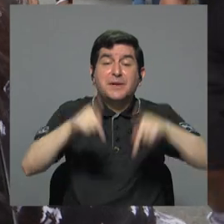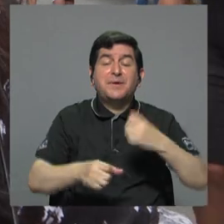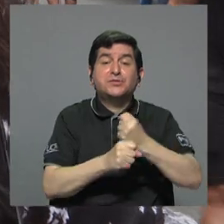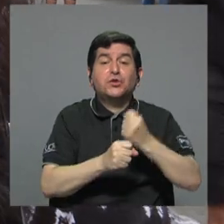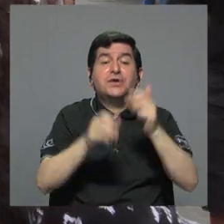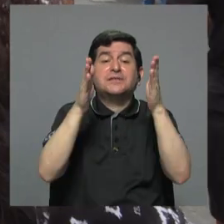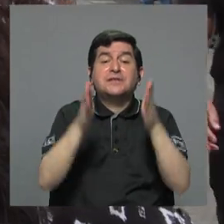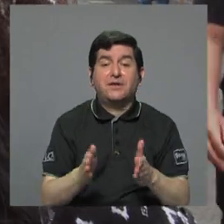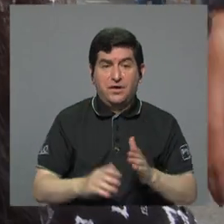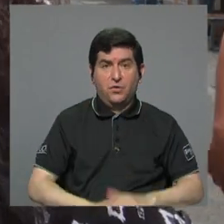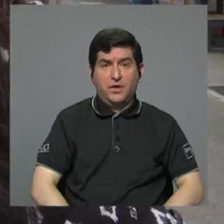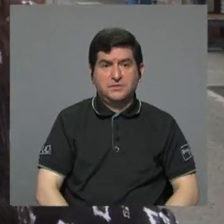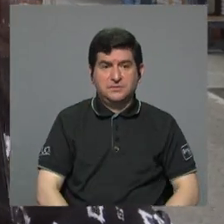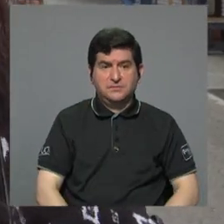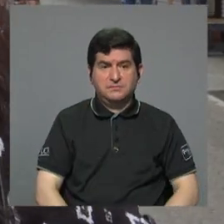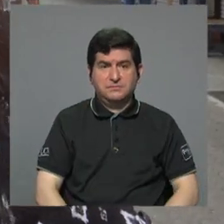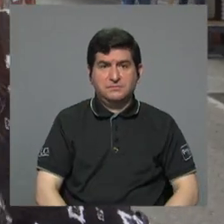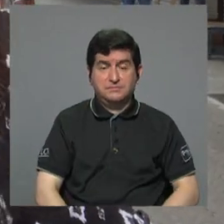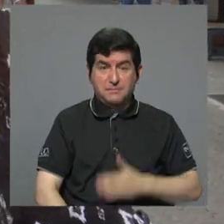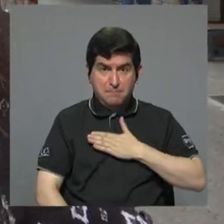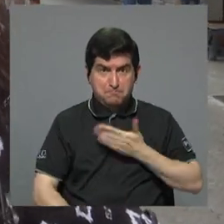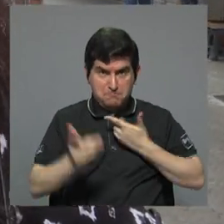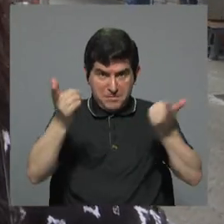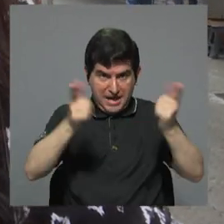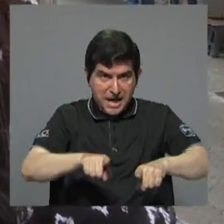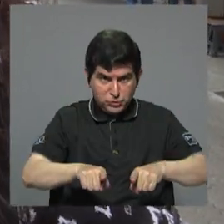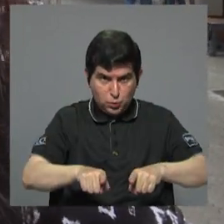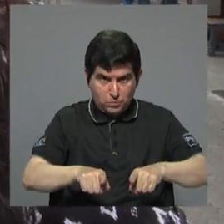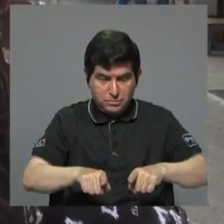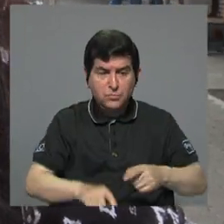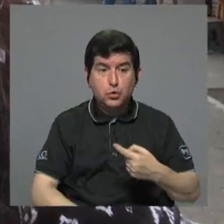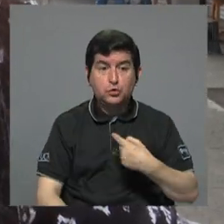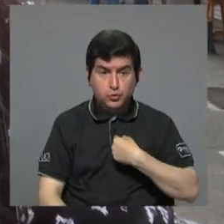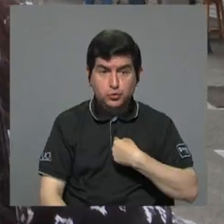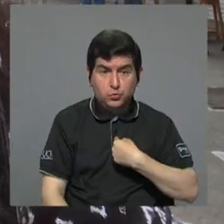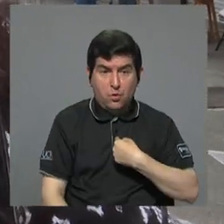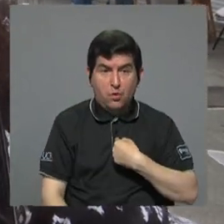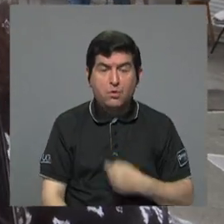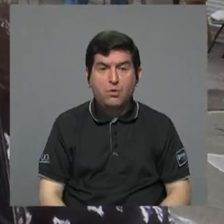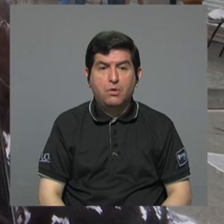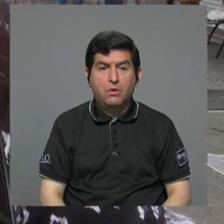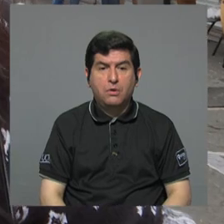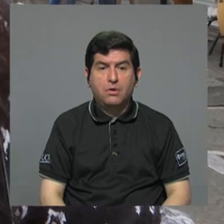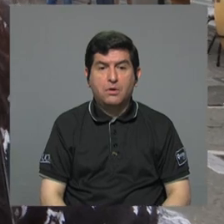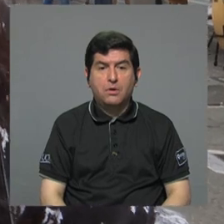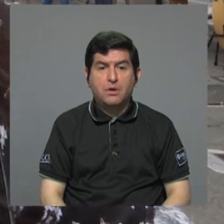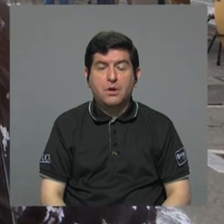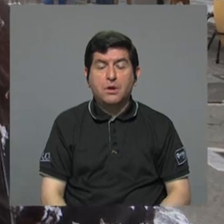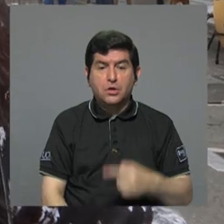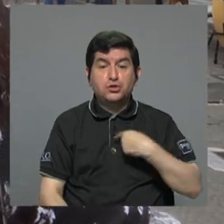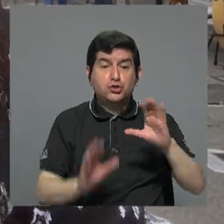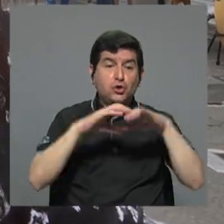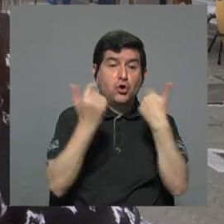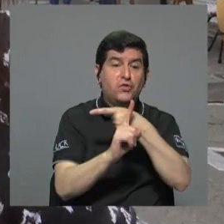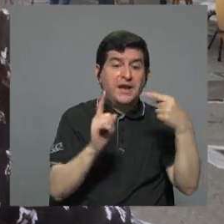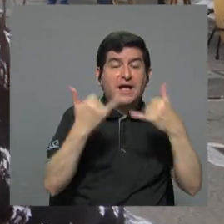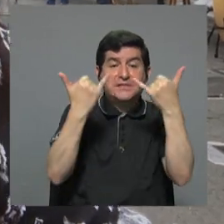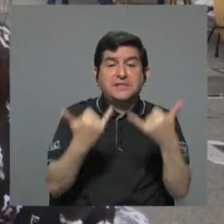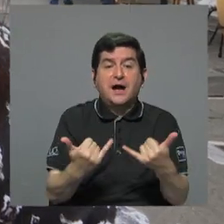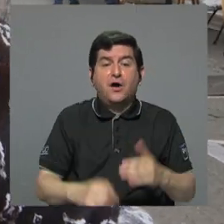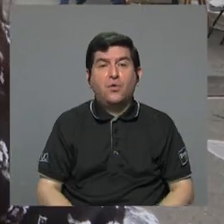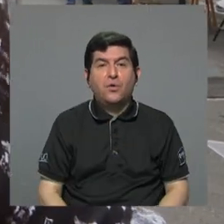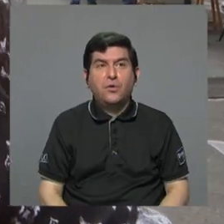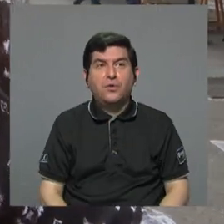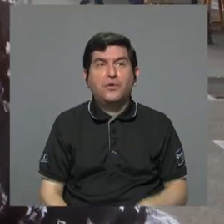trabajadoras. Y más en el caso mío, yo he pasado a ser de la clase media a la clase ya